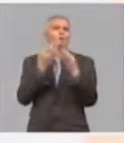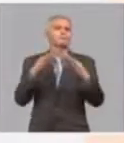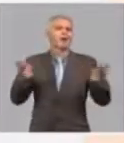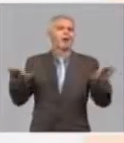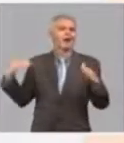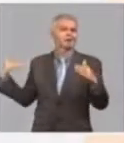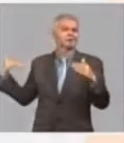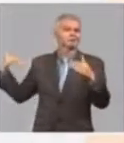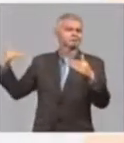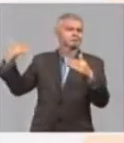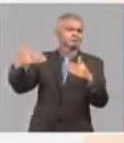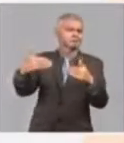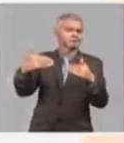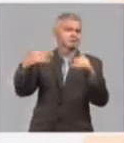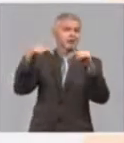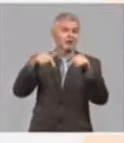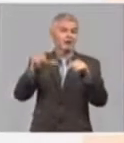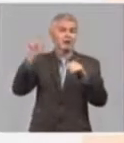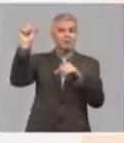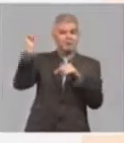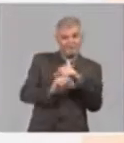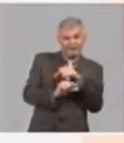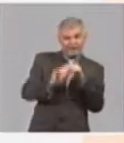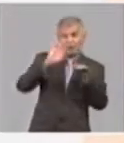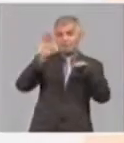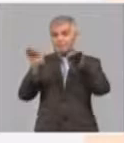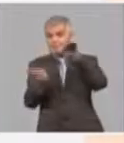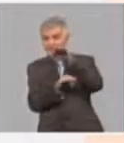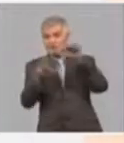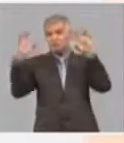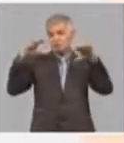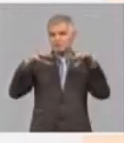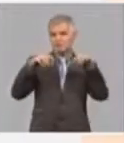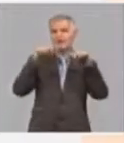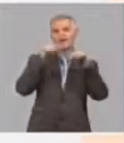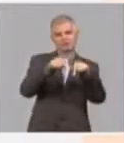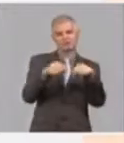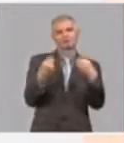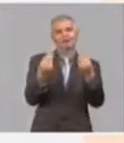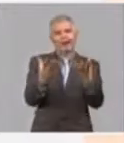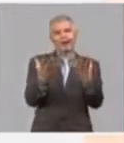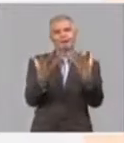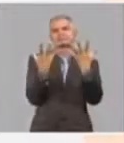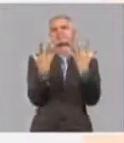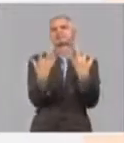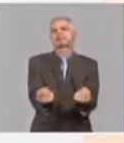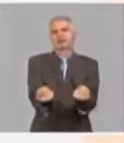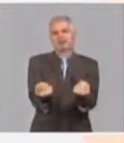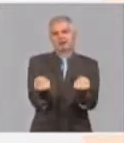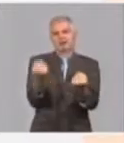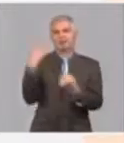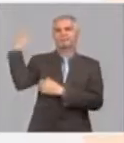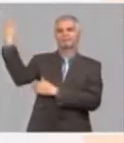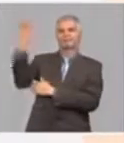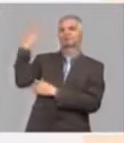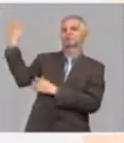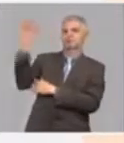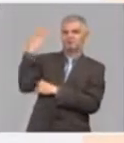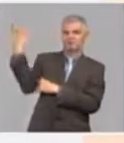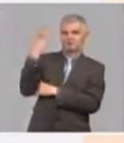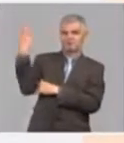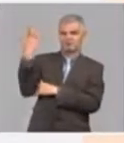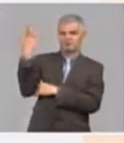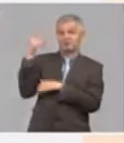agudo desequilibrio hídrico que perjudica los sistemas de producción y los recursos acerca de las